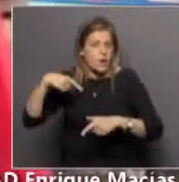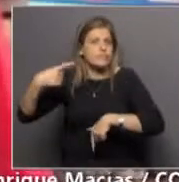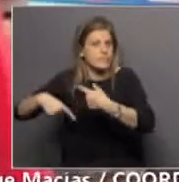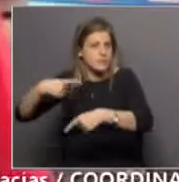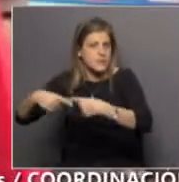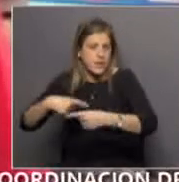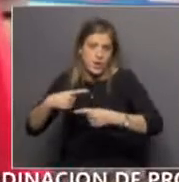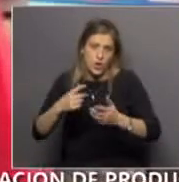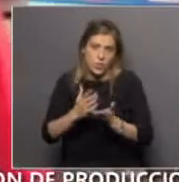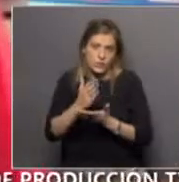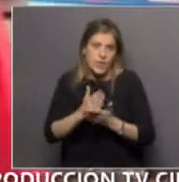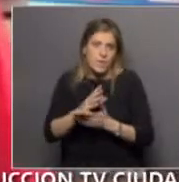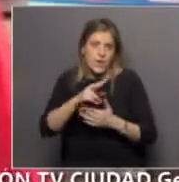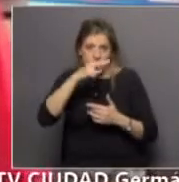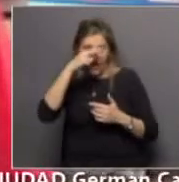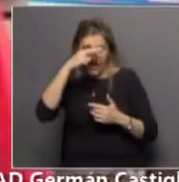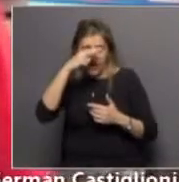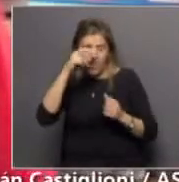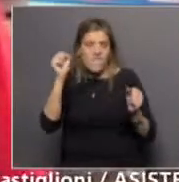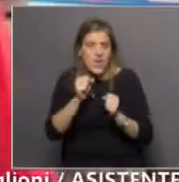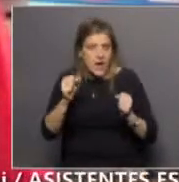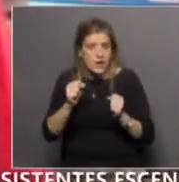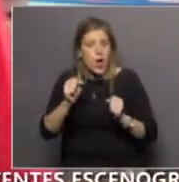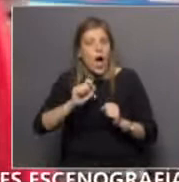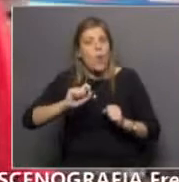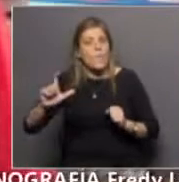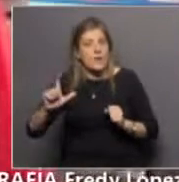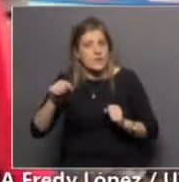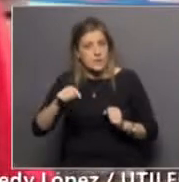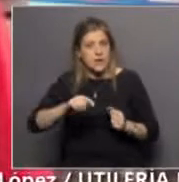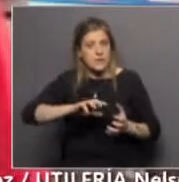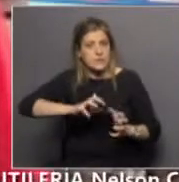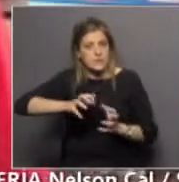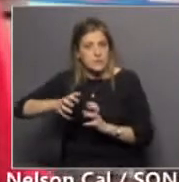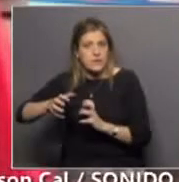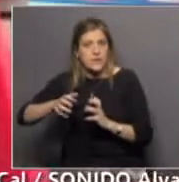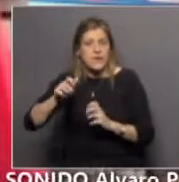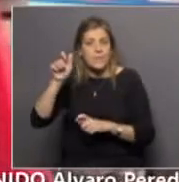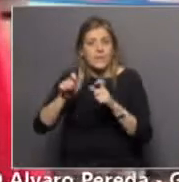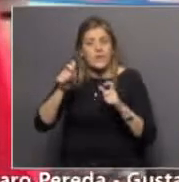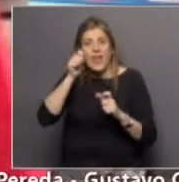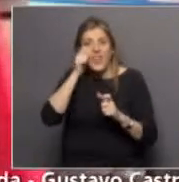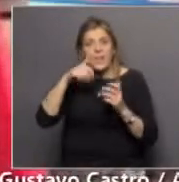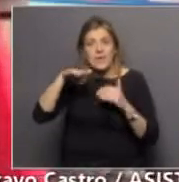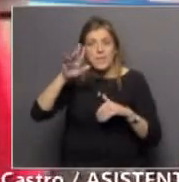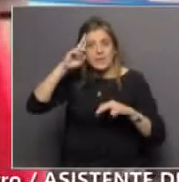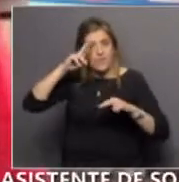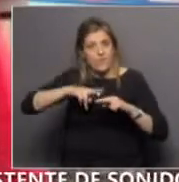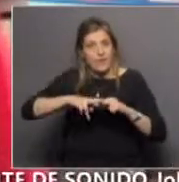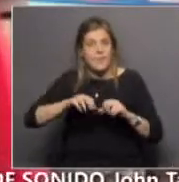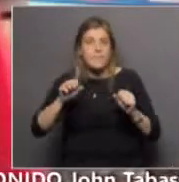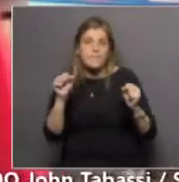como es habitual en esta época del año y particularmente en la población mayor y esto